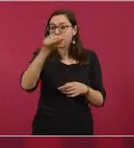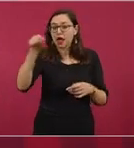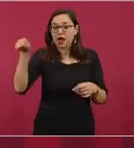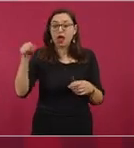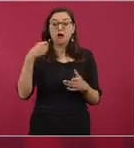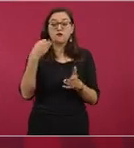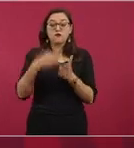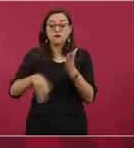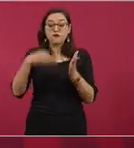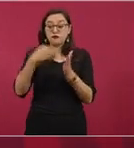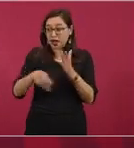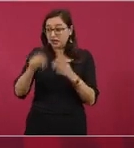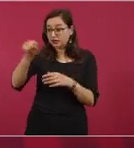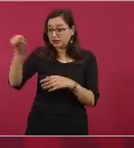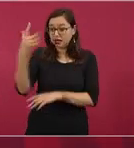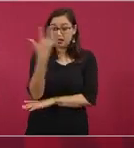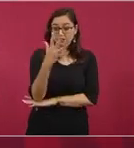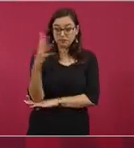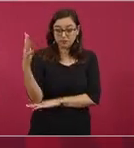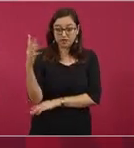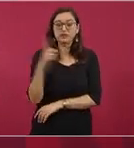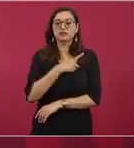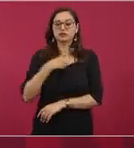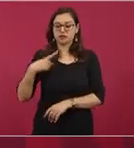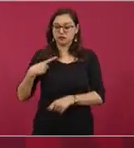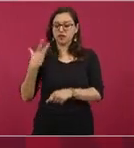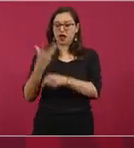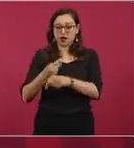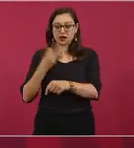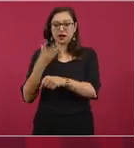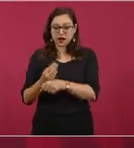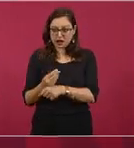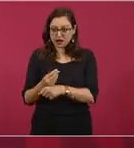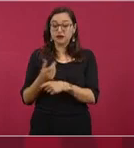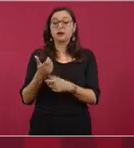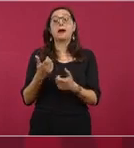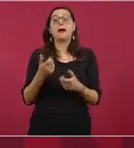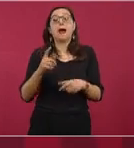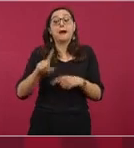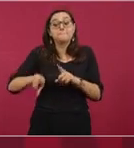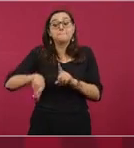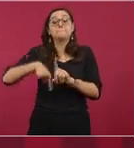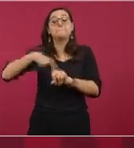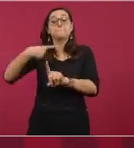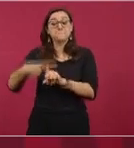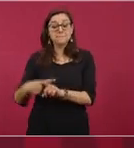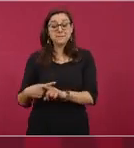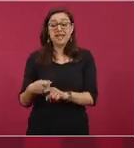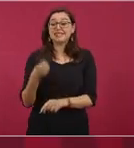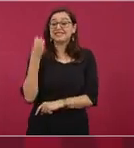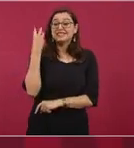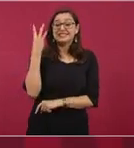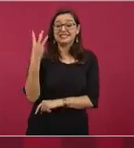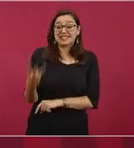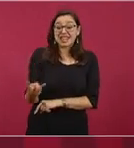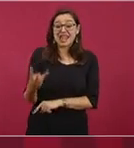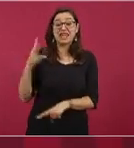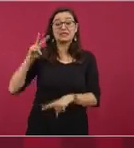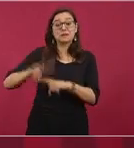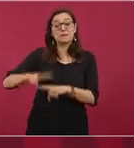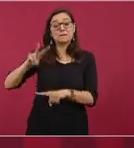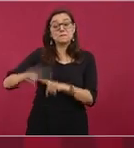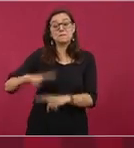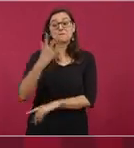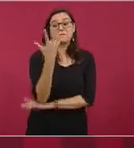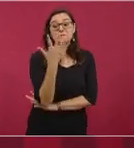se están creando tres parques naturales, uno precisamente en Tulum, de